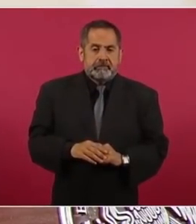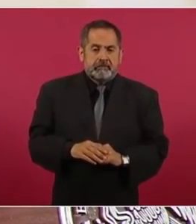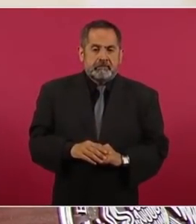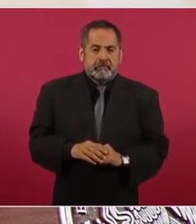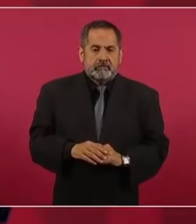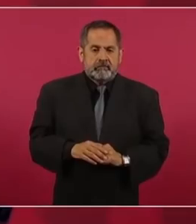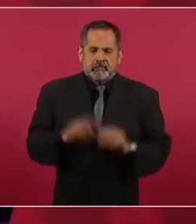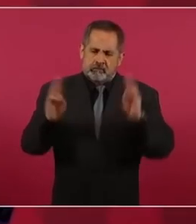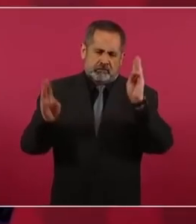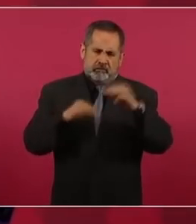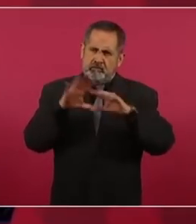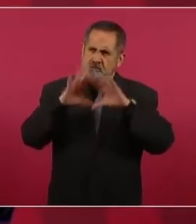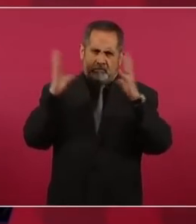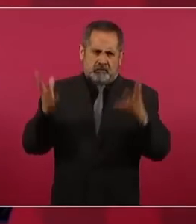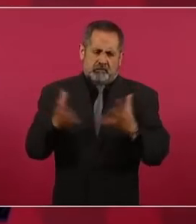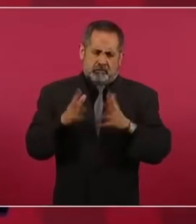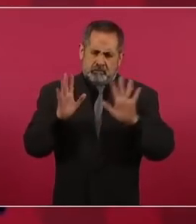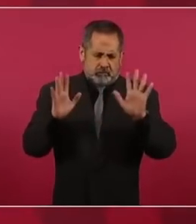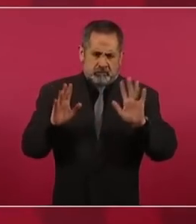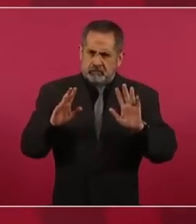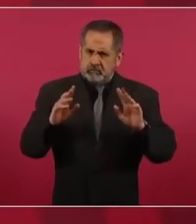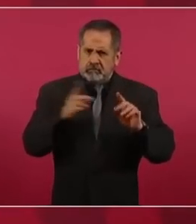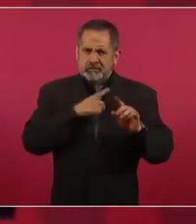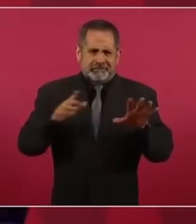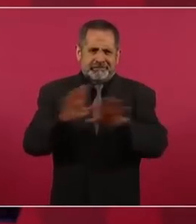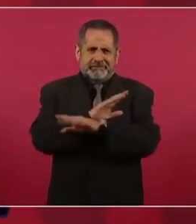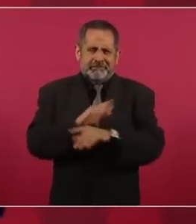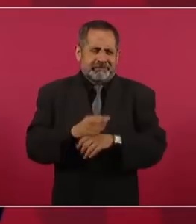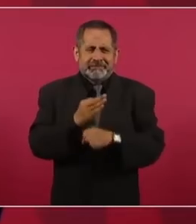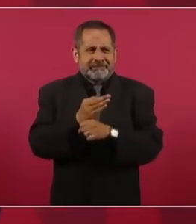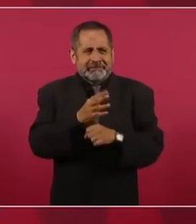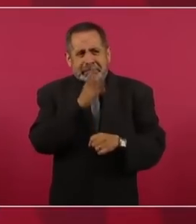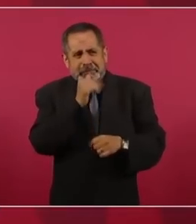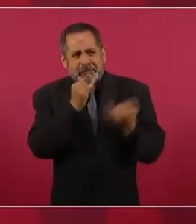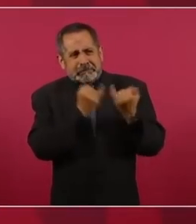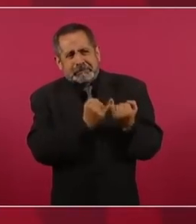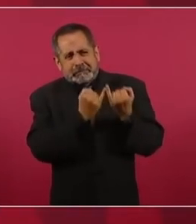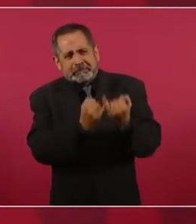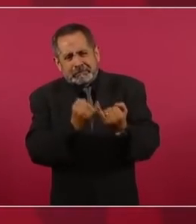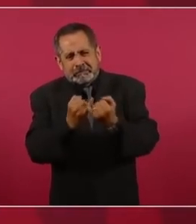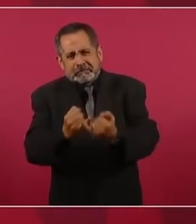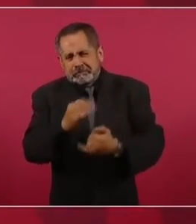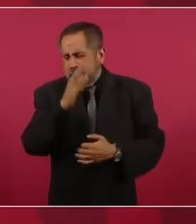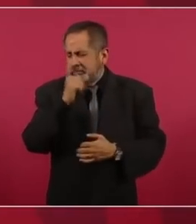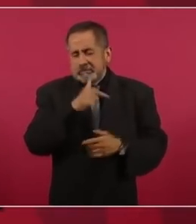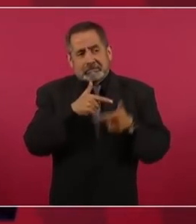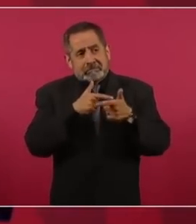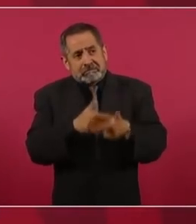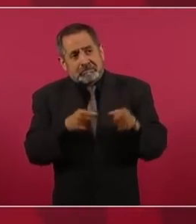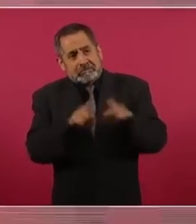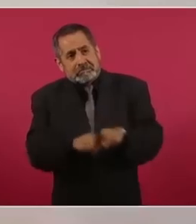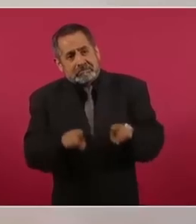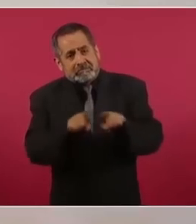mundo. ya no es posible seguir,